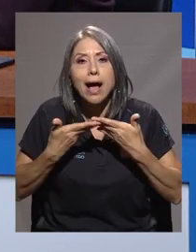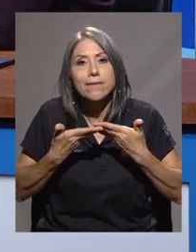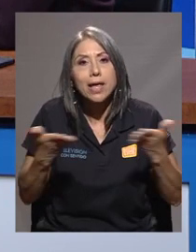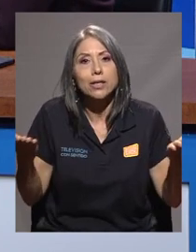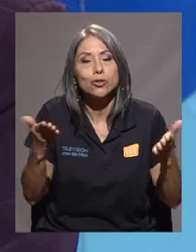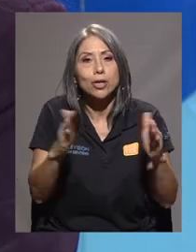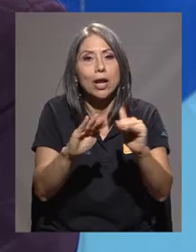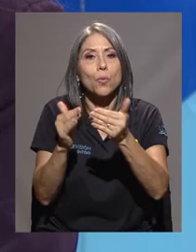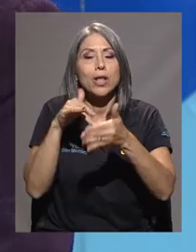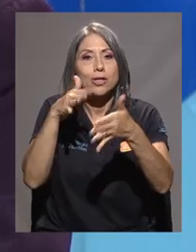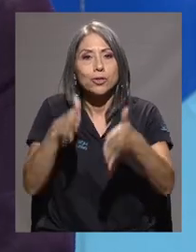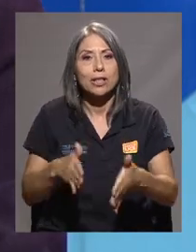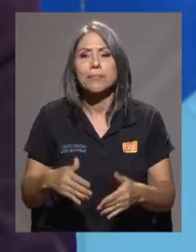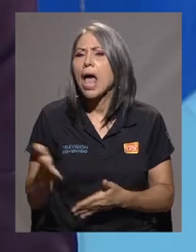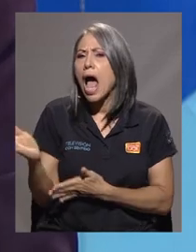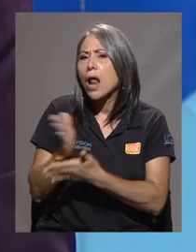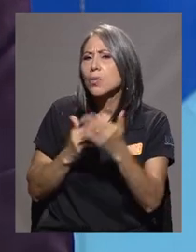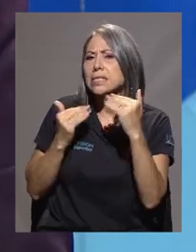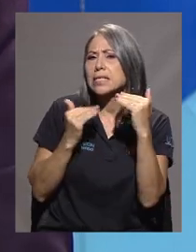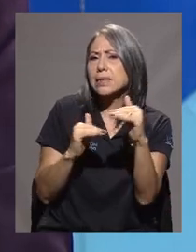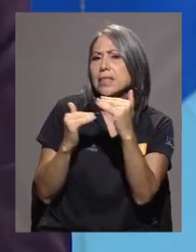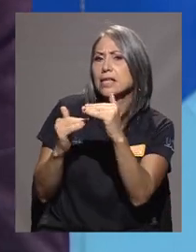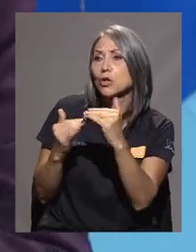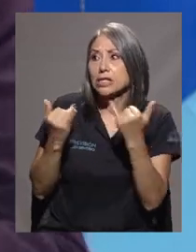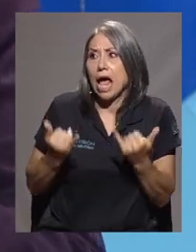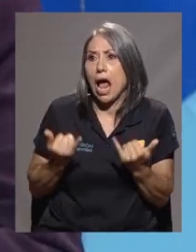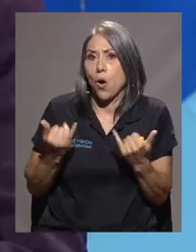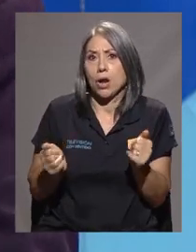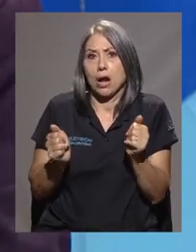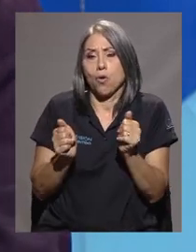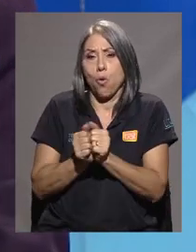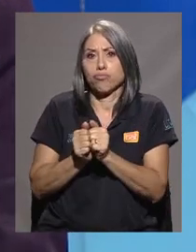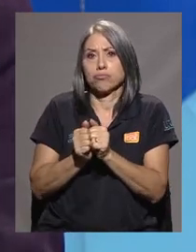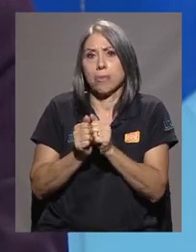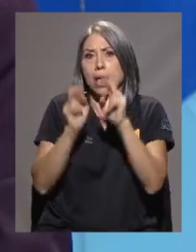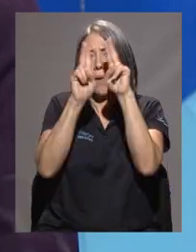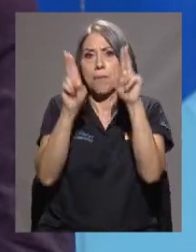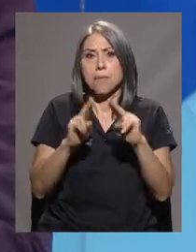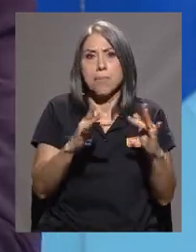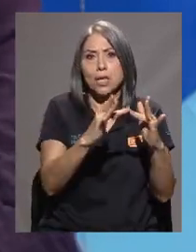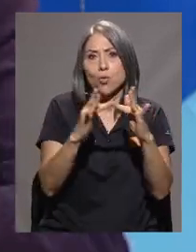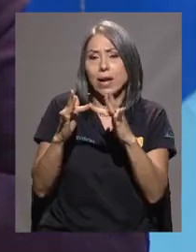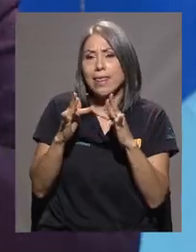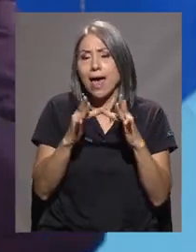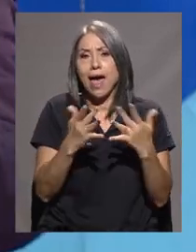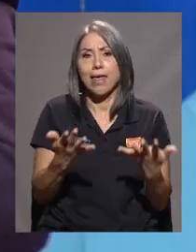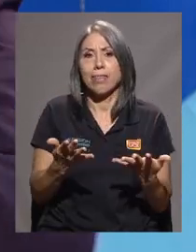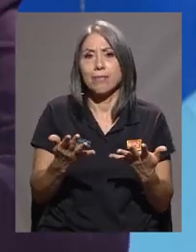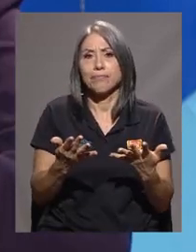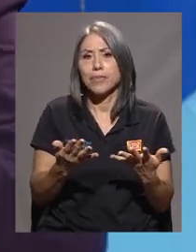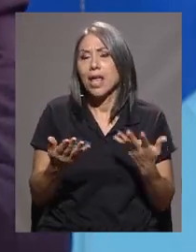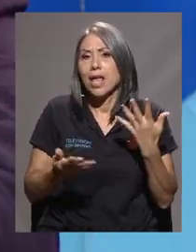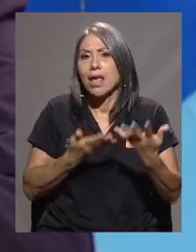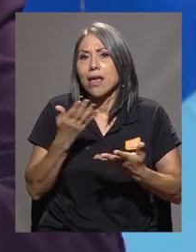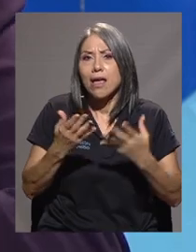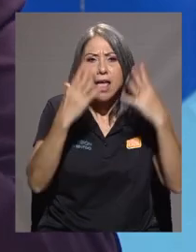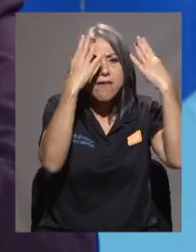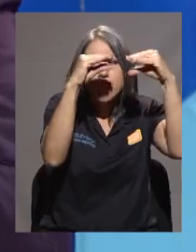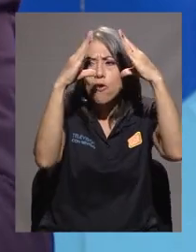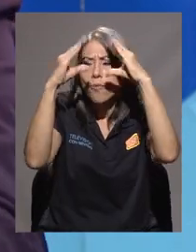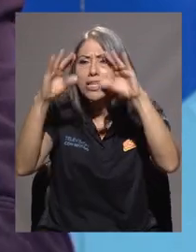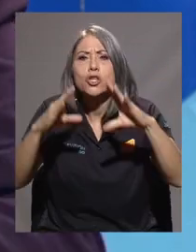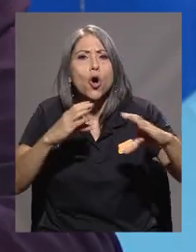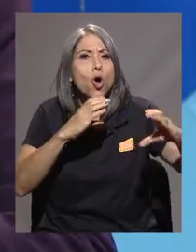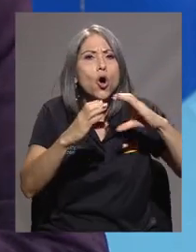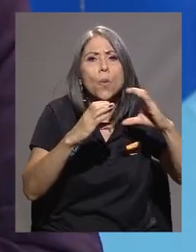estudiantil. ¿Han tenido algún tipo de limitaciones en cuanto a esta virtualidad, en este nuevo contexto, en cuanto a cómo generar la información